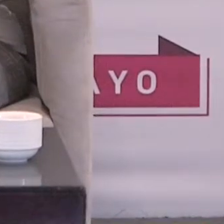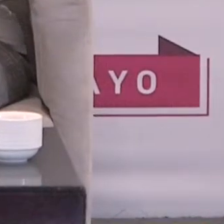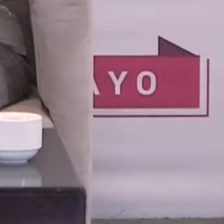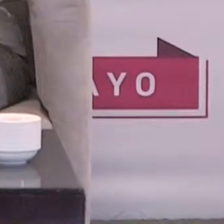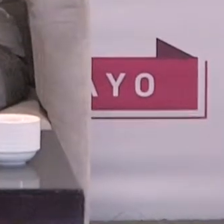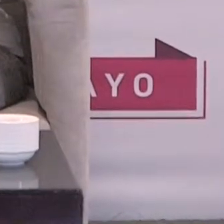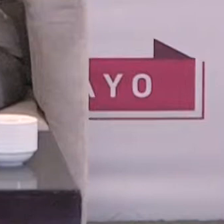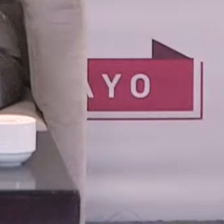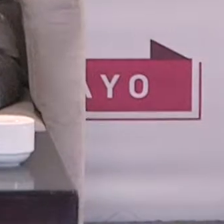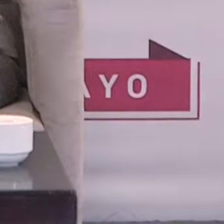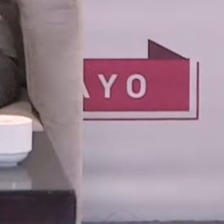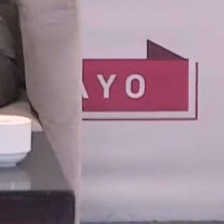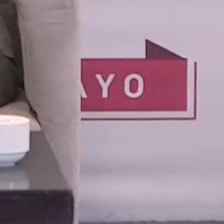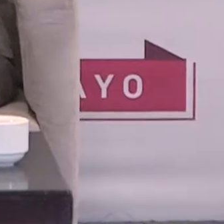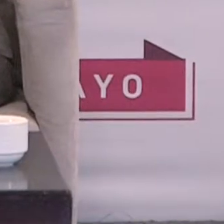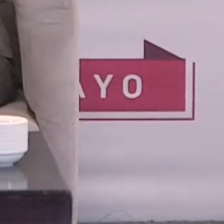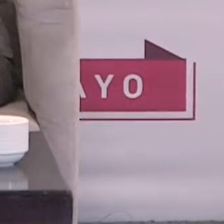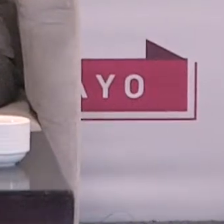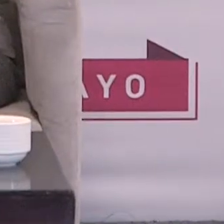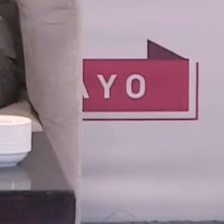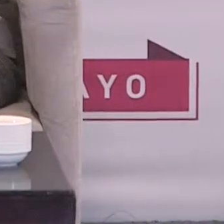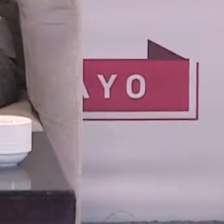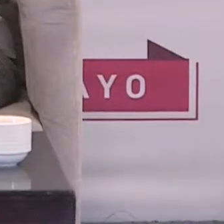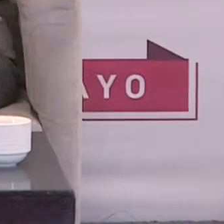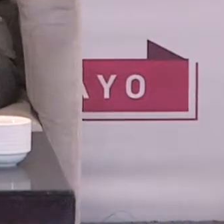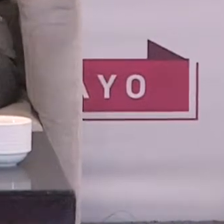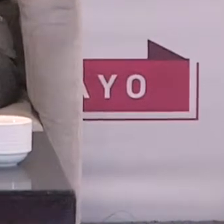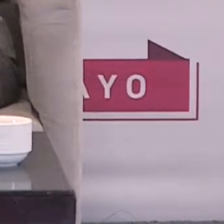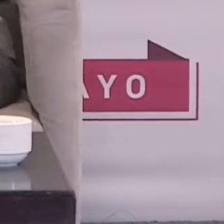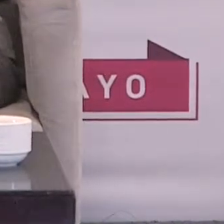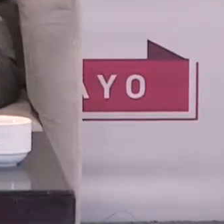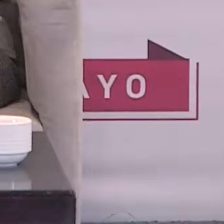silencio. Bienvenida, bienvenido. Adelante.